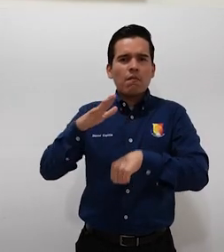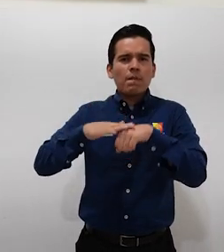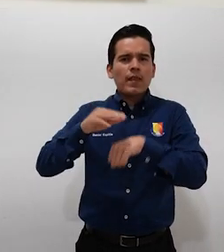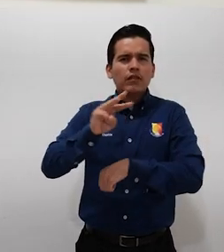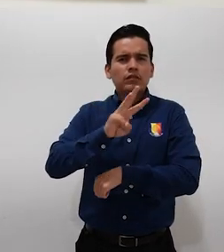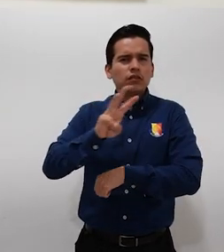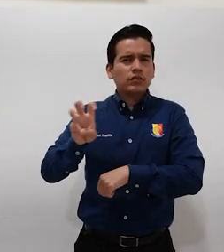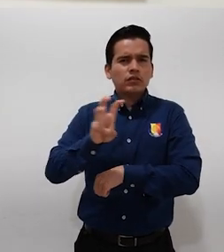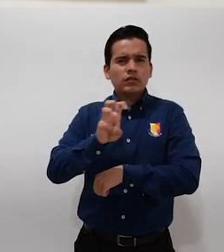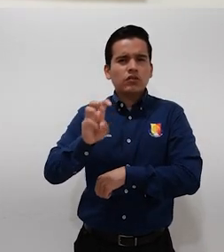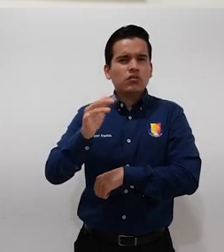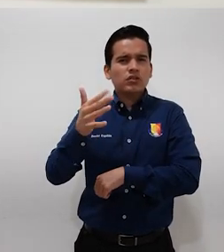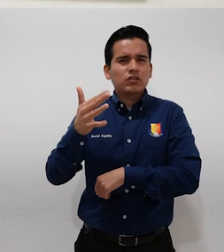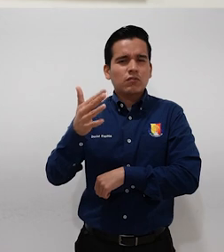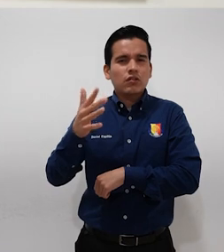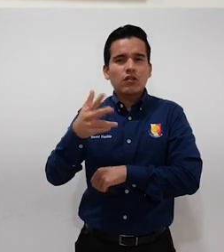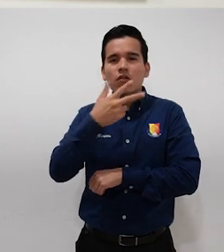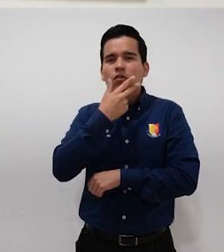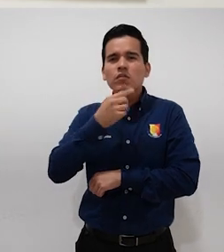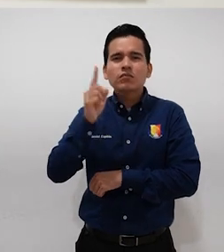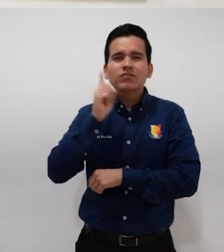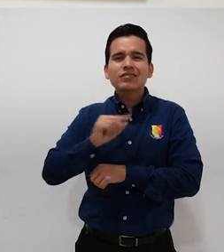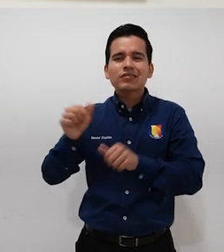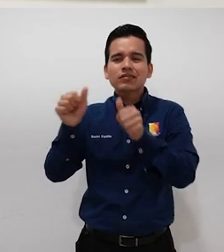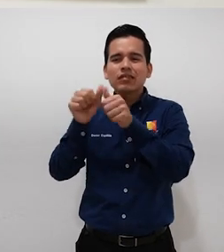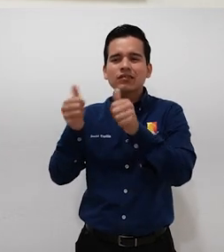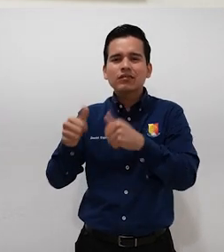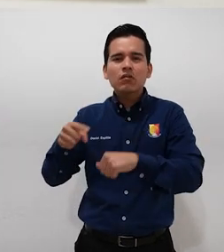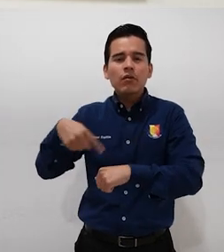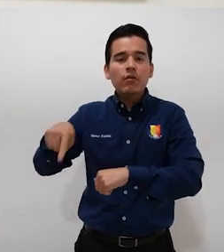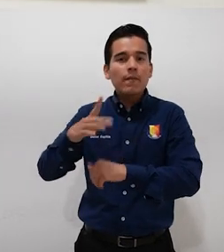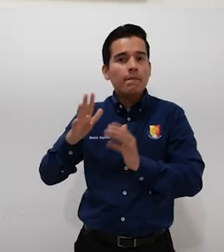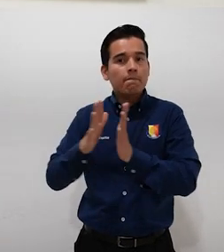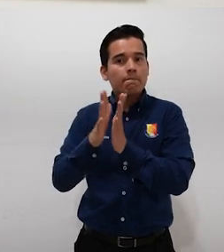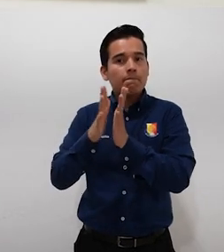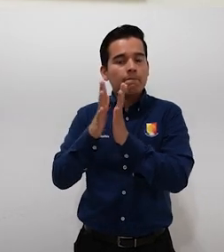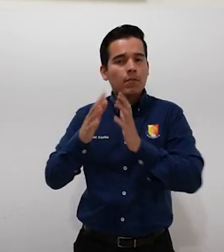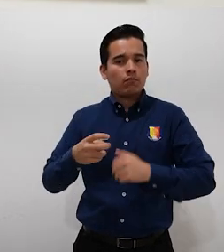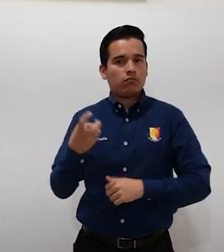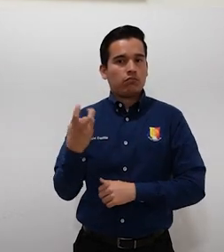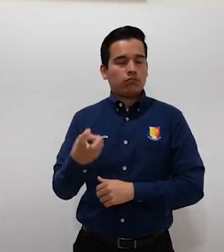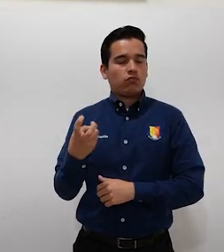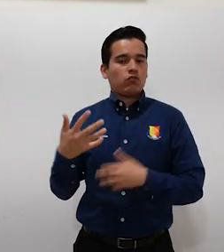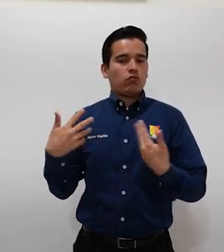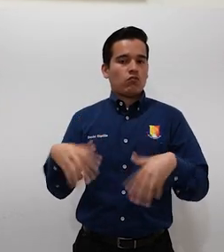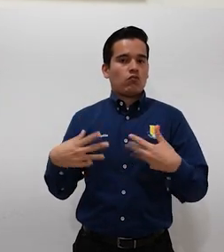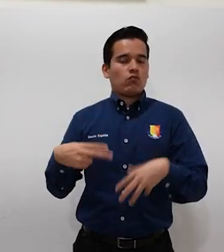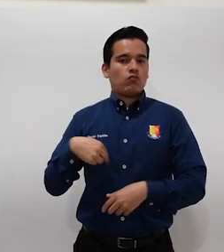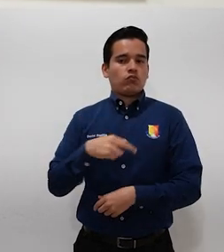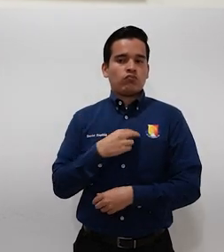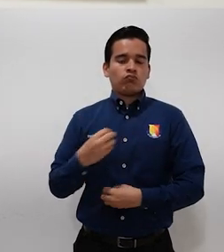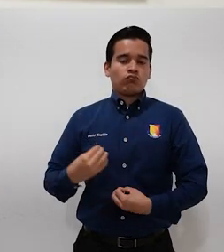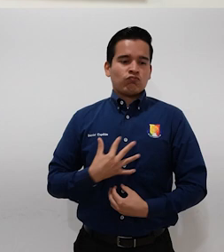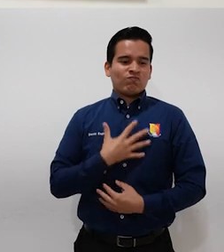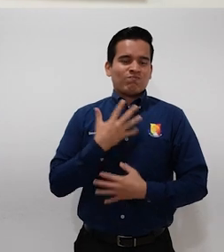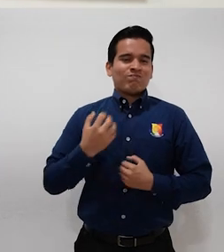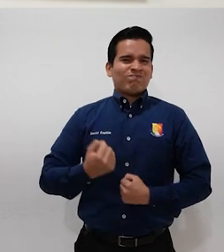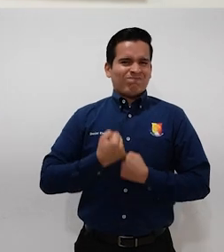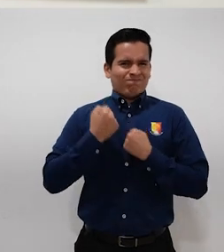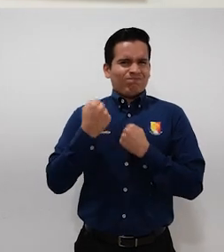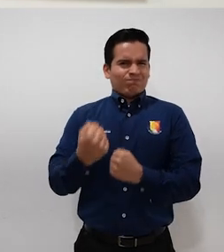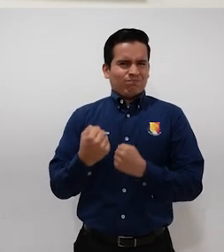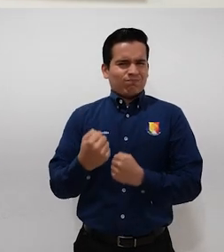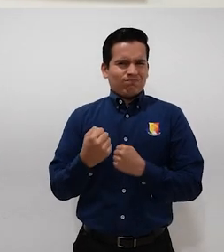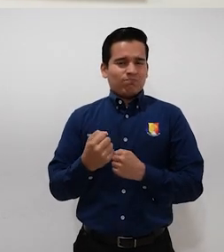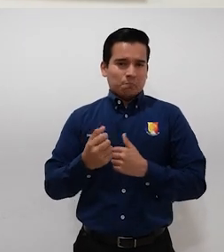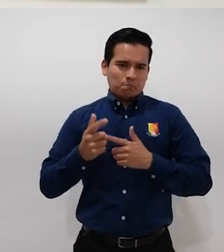de 350 artesanos que participaron y eso es lo que nos hace más, estamos